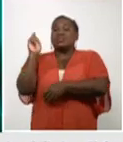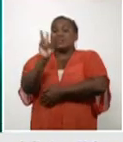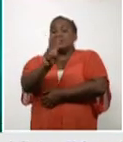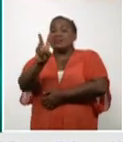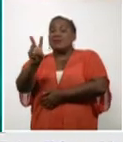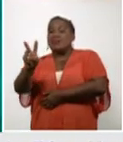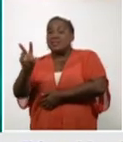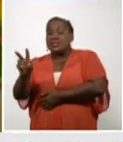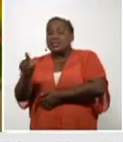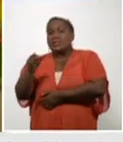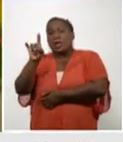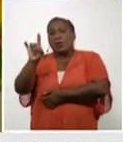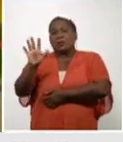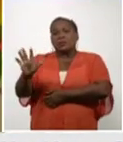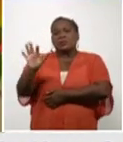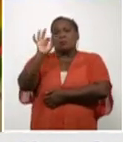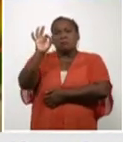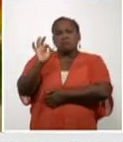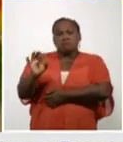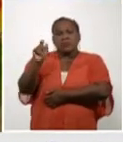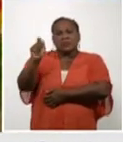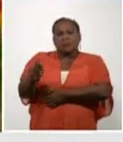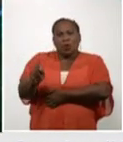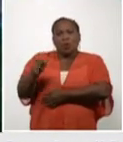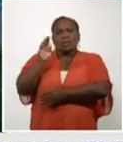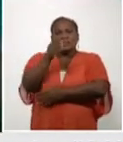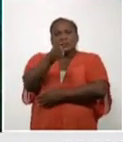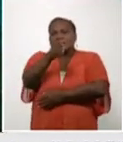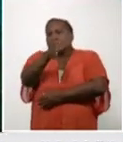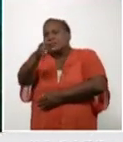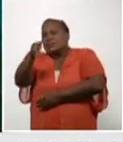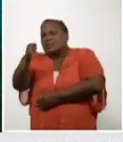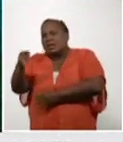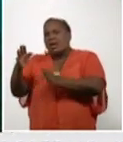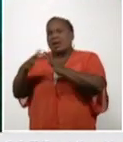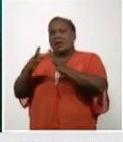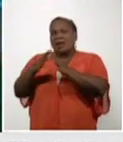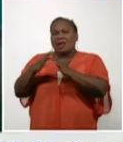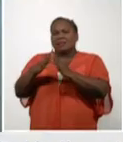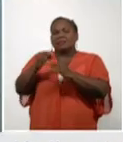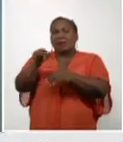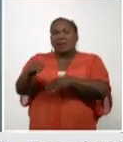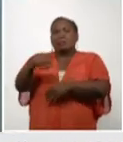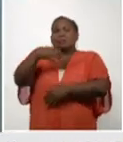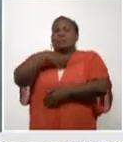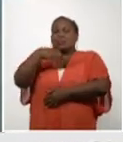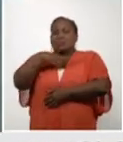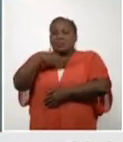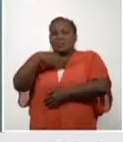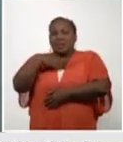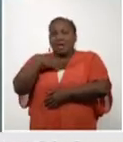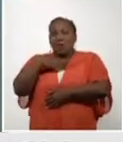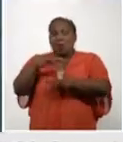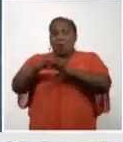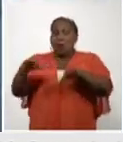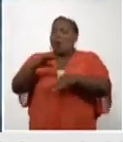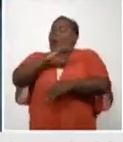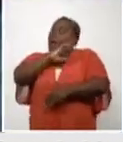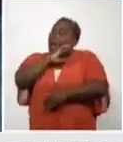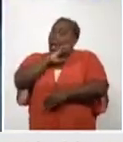universo planificado. Al amanecer de hoy hay 664 camas disponibles para casos confirmados y